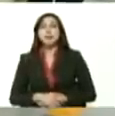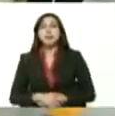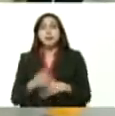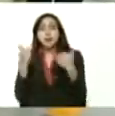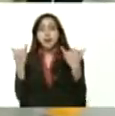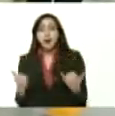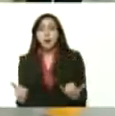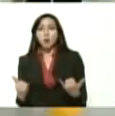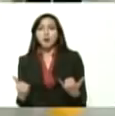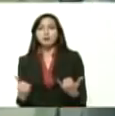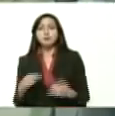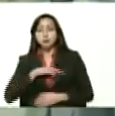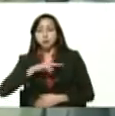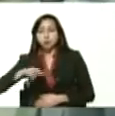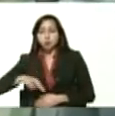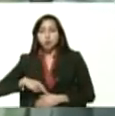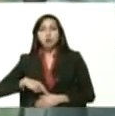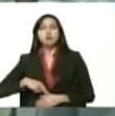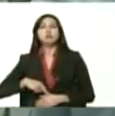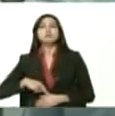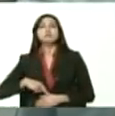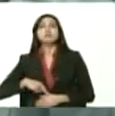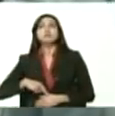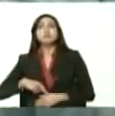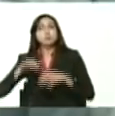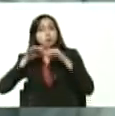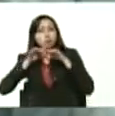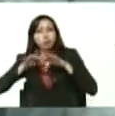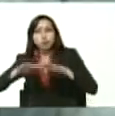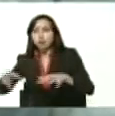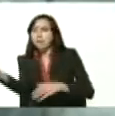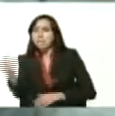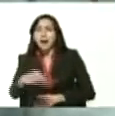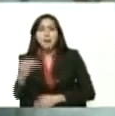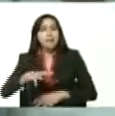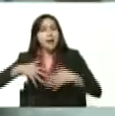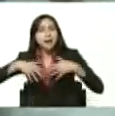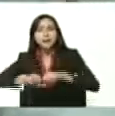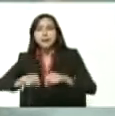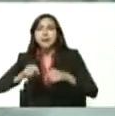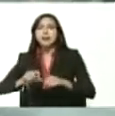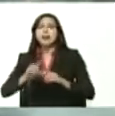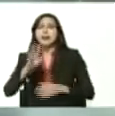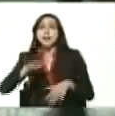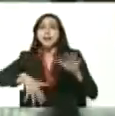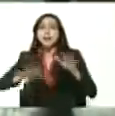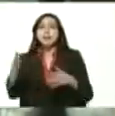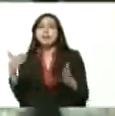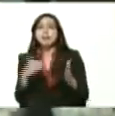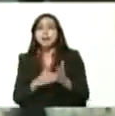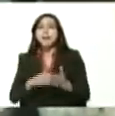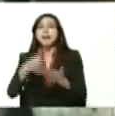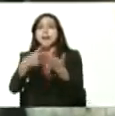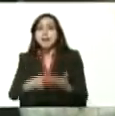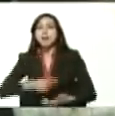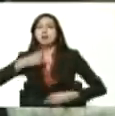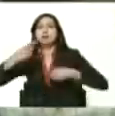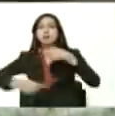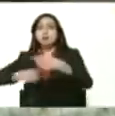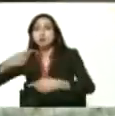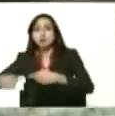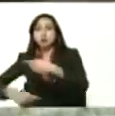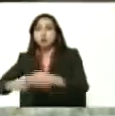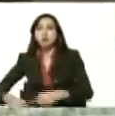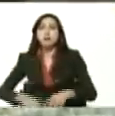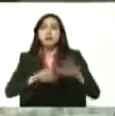momento hemos triplicado la producción de 15 mil kilos día estamos en